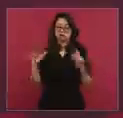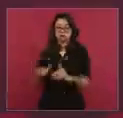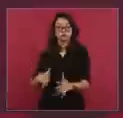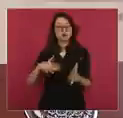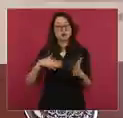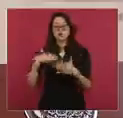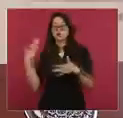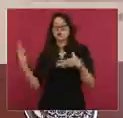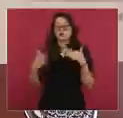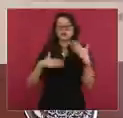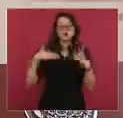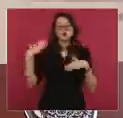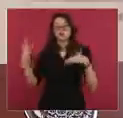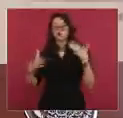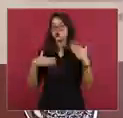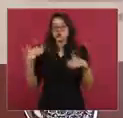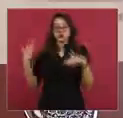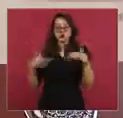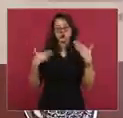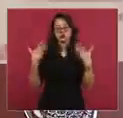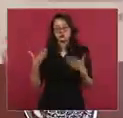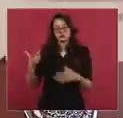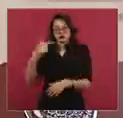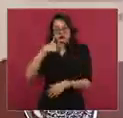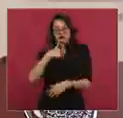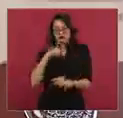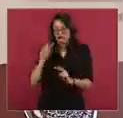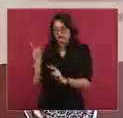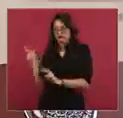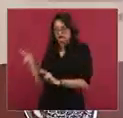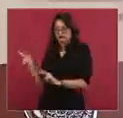carga de responsabilidad, porque ni modo que